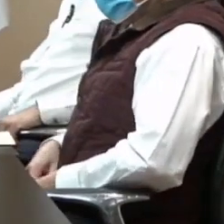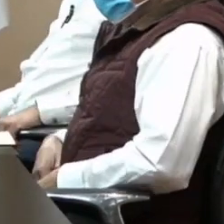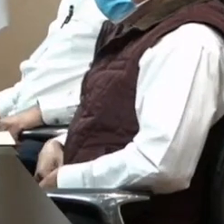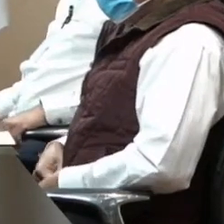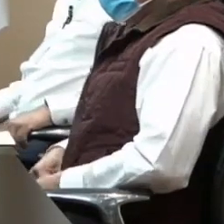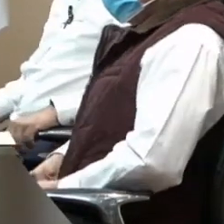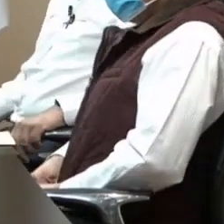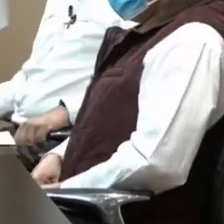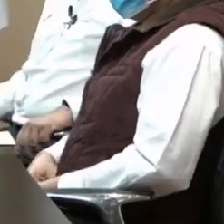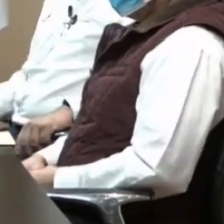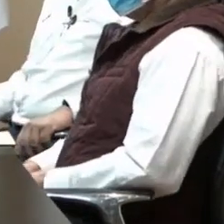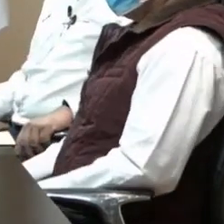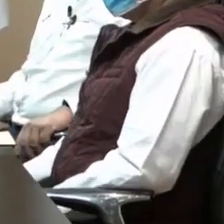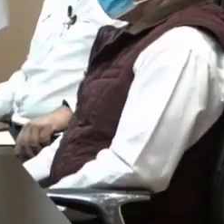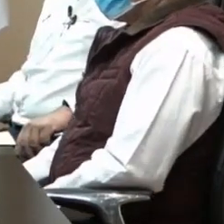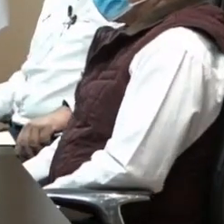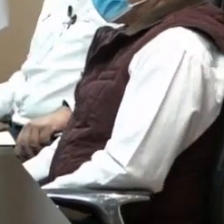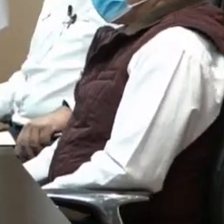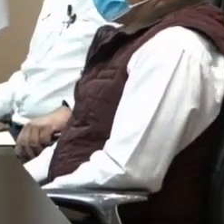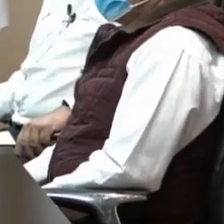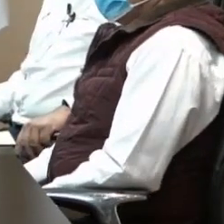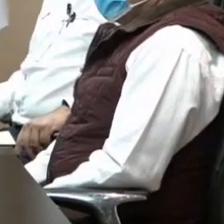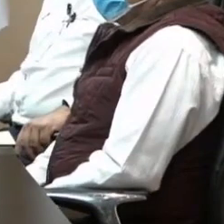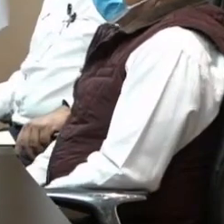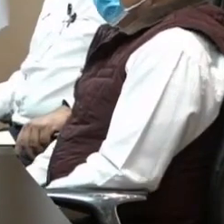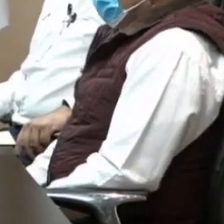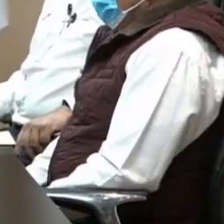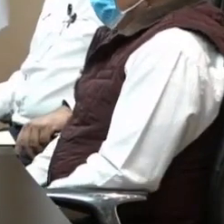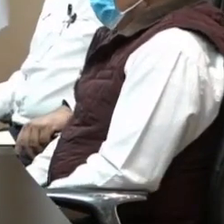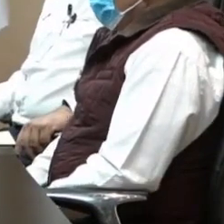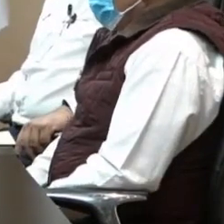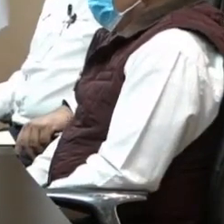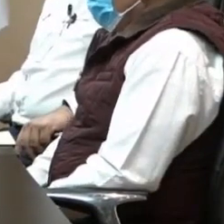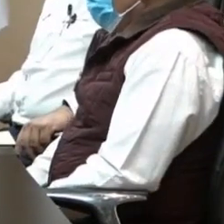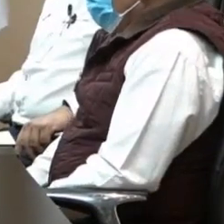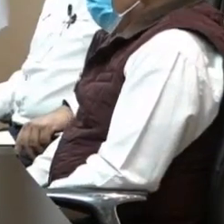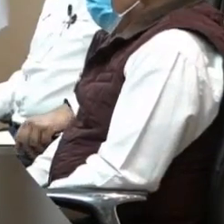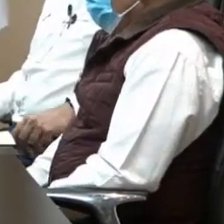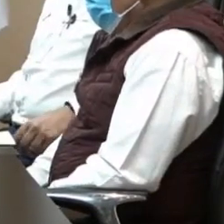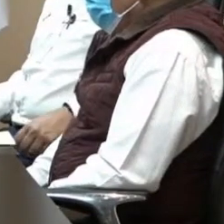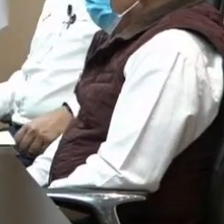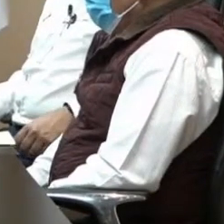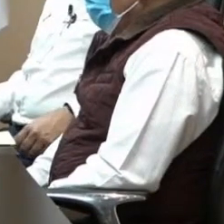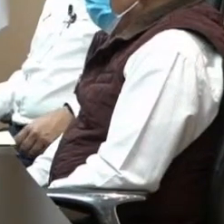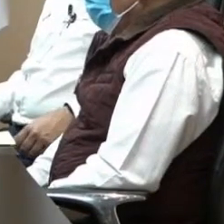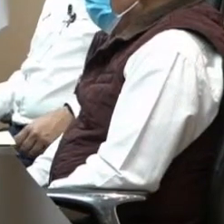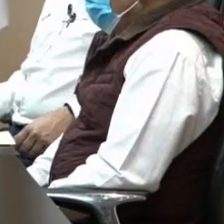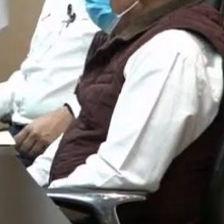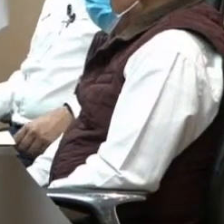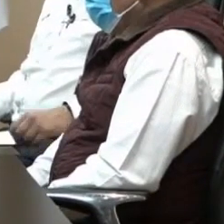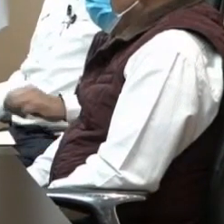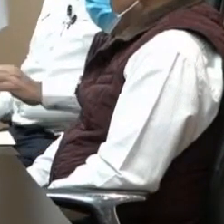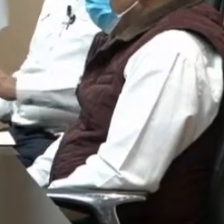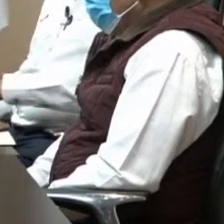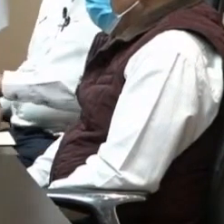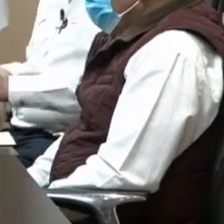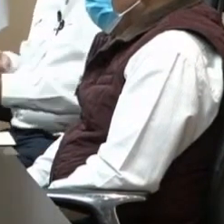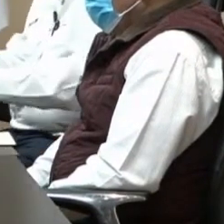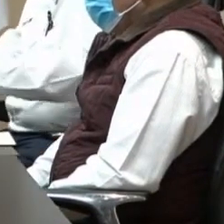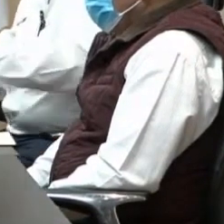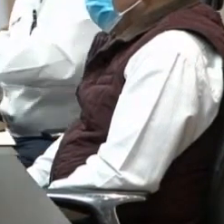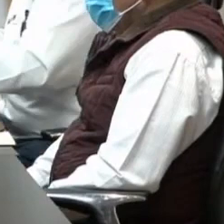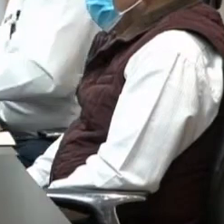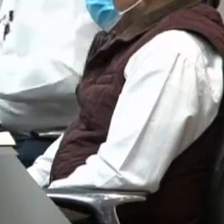Registramos el fin de semana. Lo que hubiéramos dado a conocer el sábado, ¿cuánto es de contagiados, David?